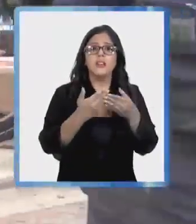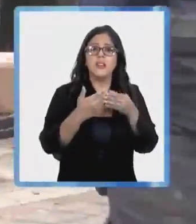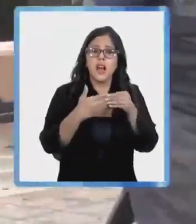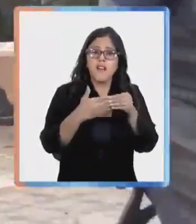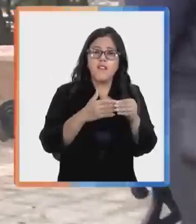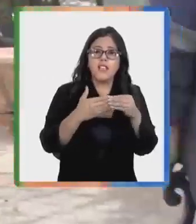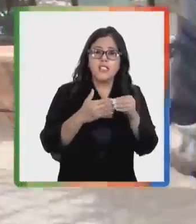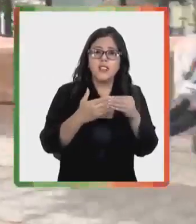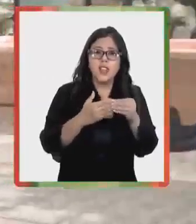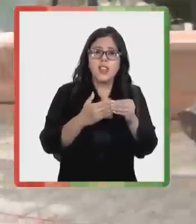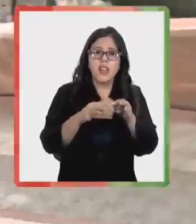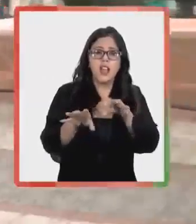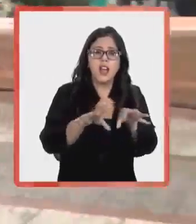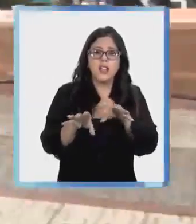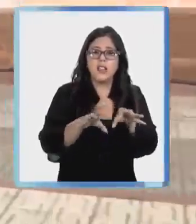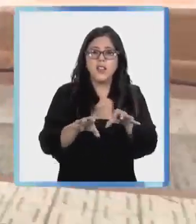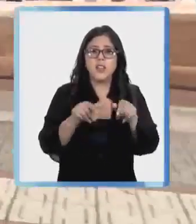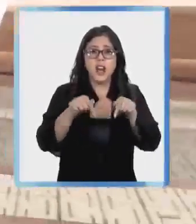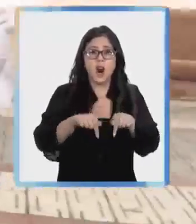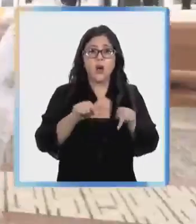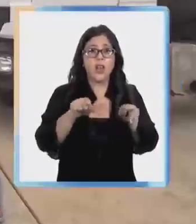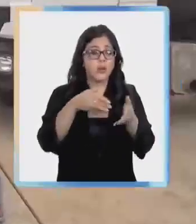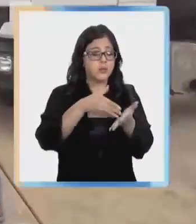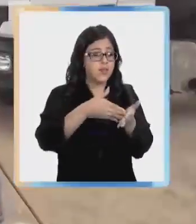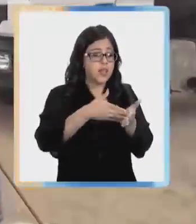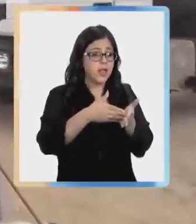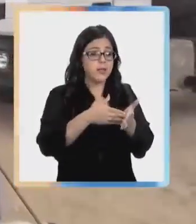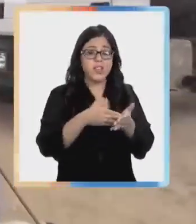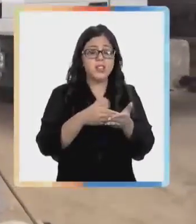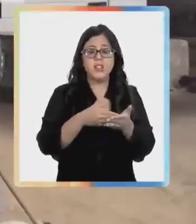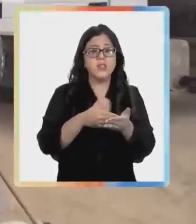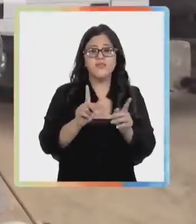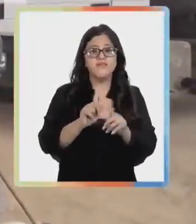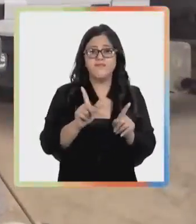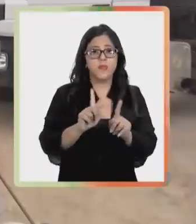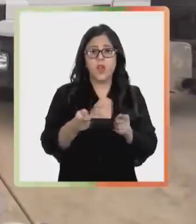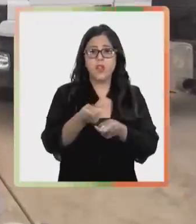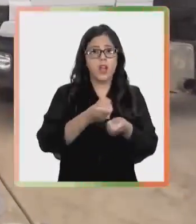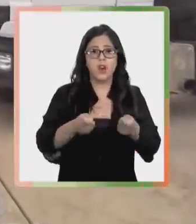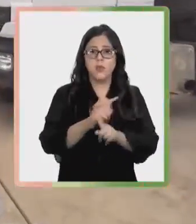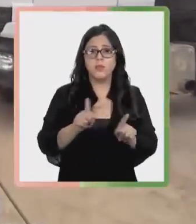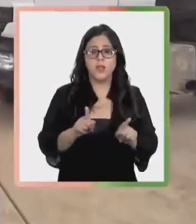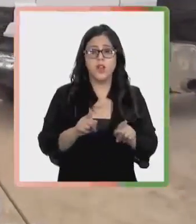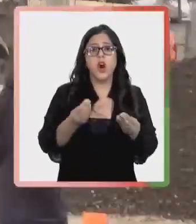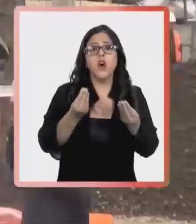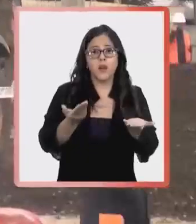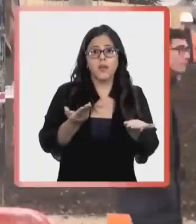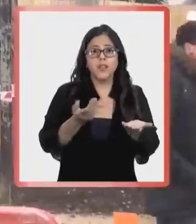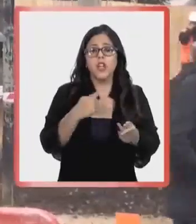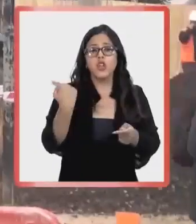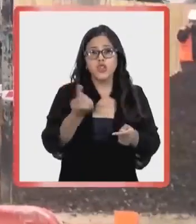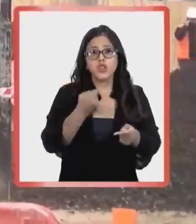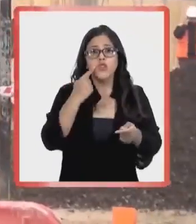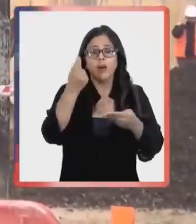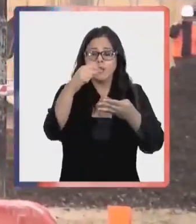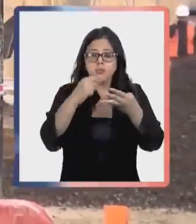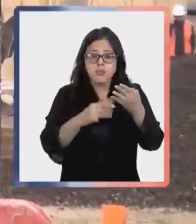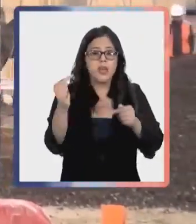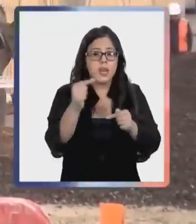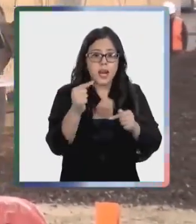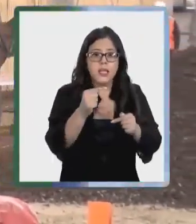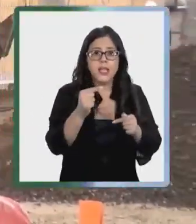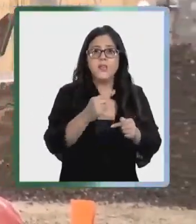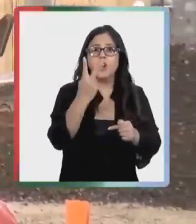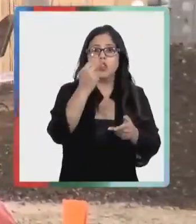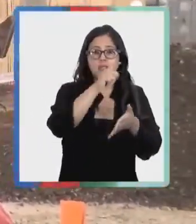vaya produciendo la inflexión en la actividad más que el momento de debilitamiento de la economía. Por supuesto, vamos a